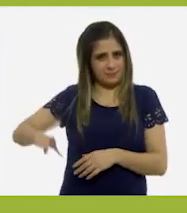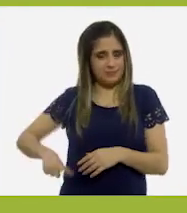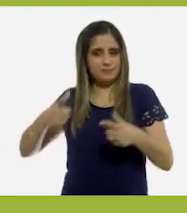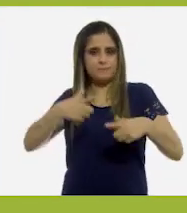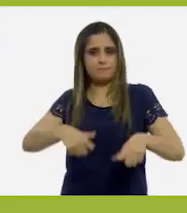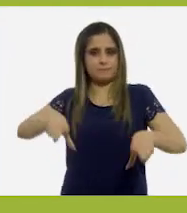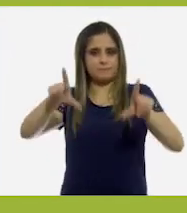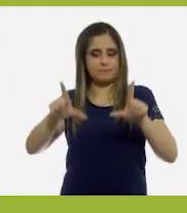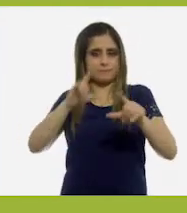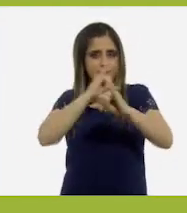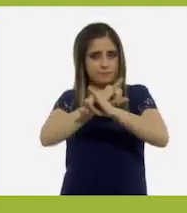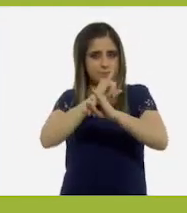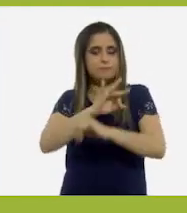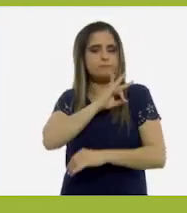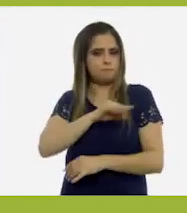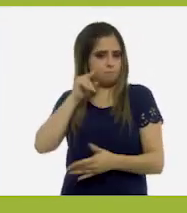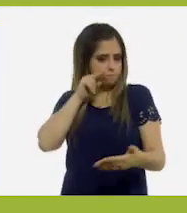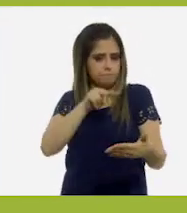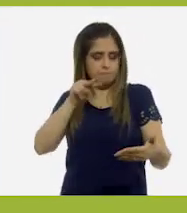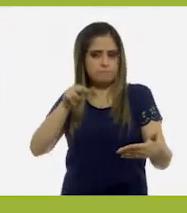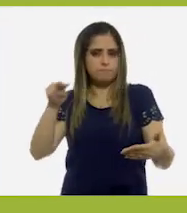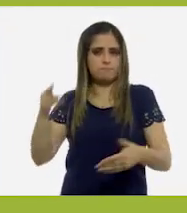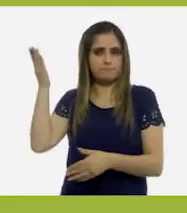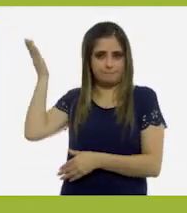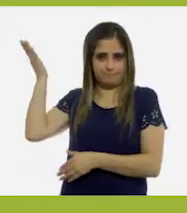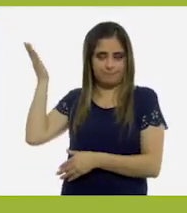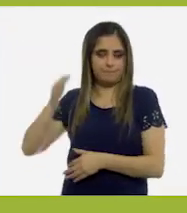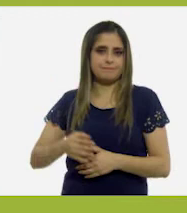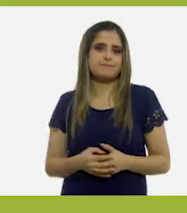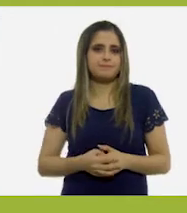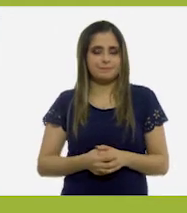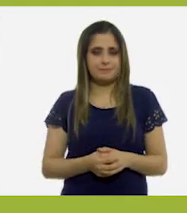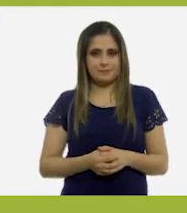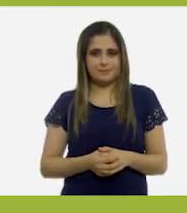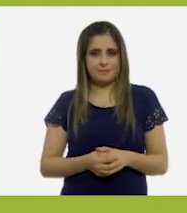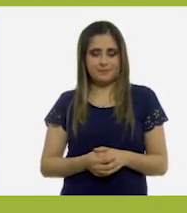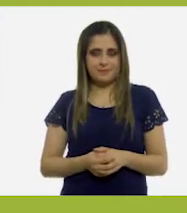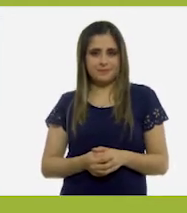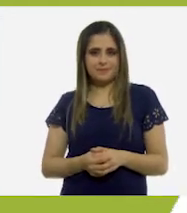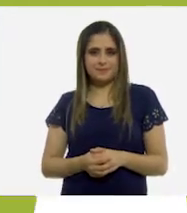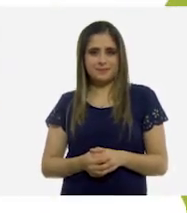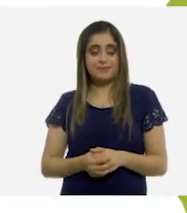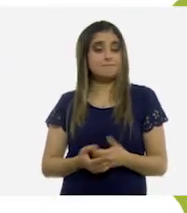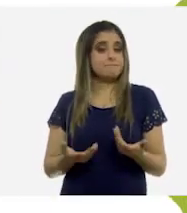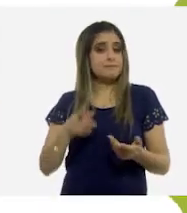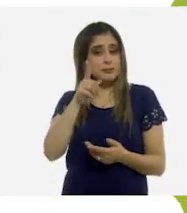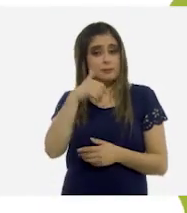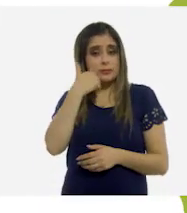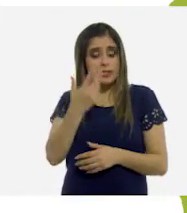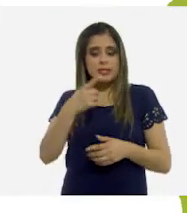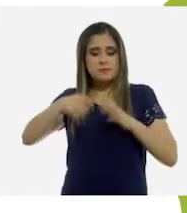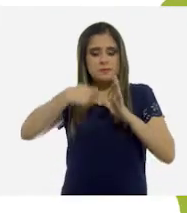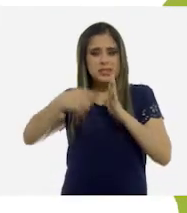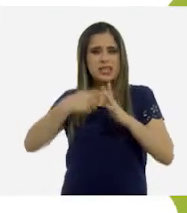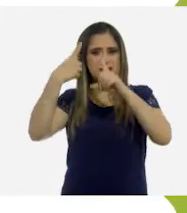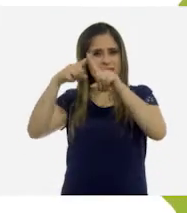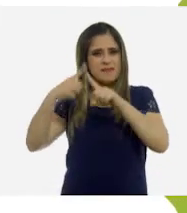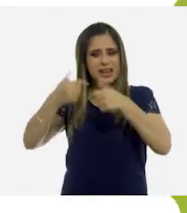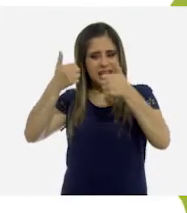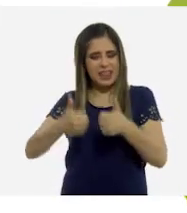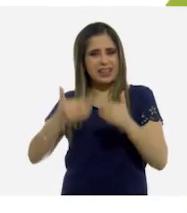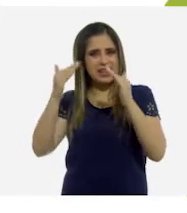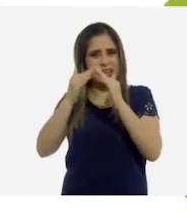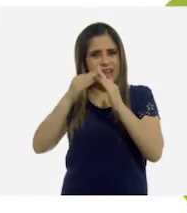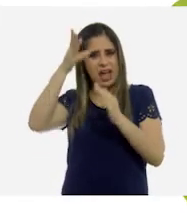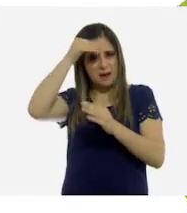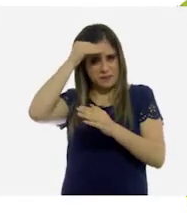la página con alitec.cep.gov.mx Si quieres volver a ver los programas de Aprende